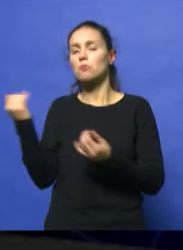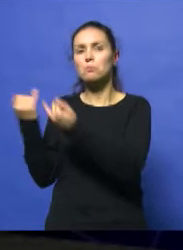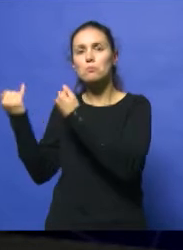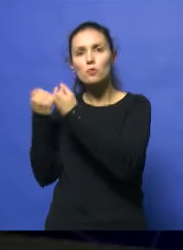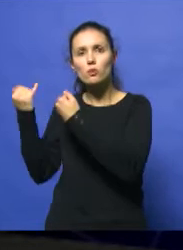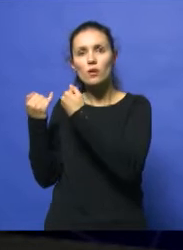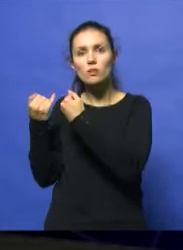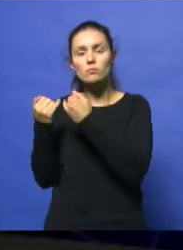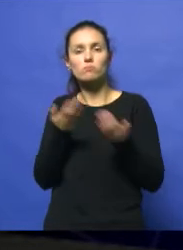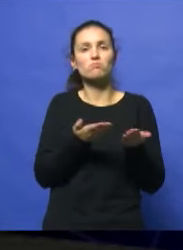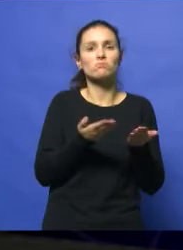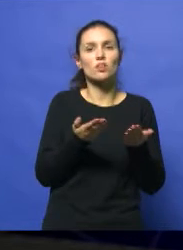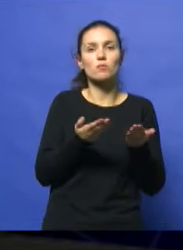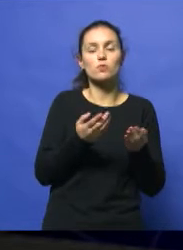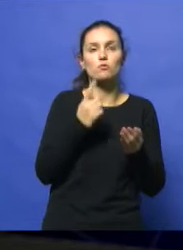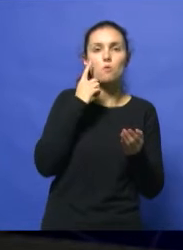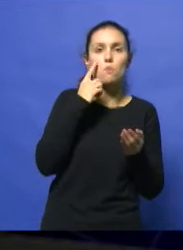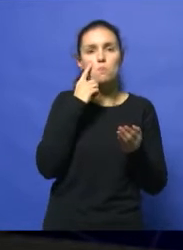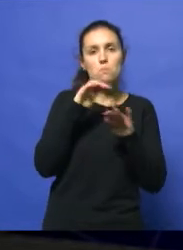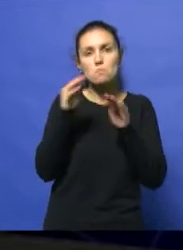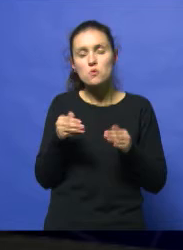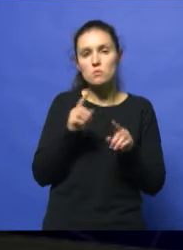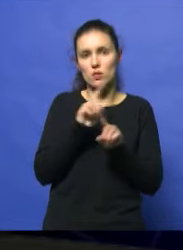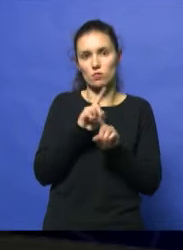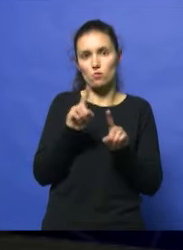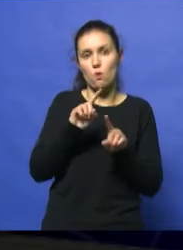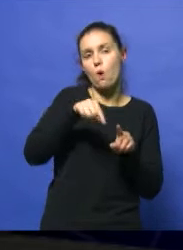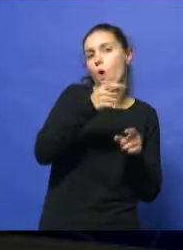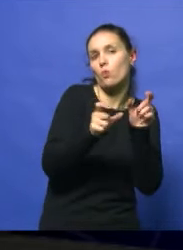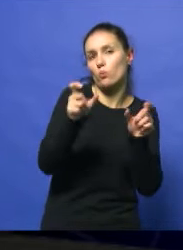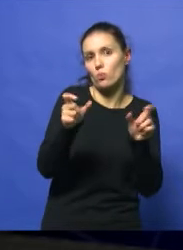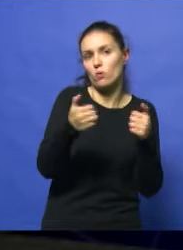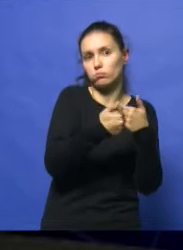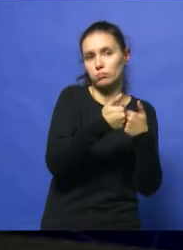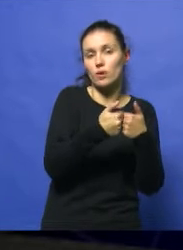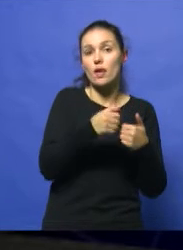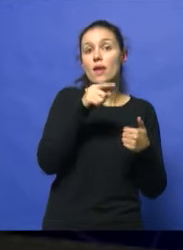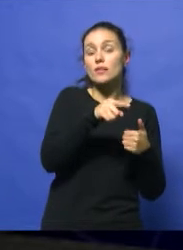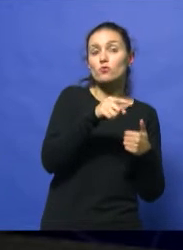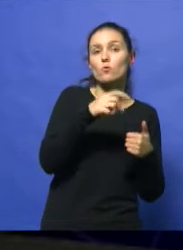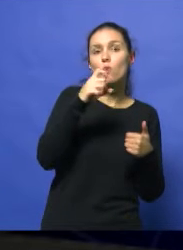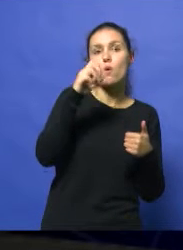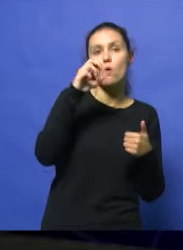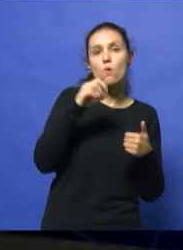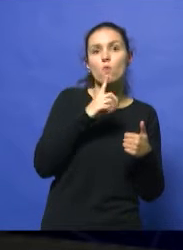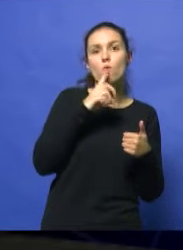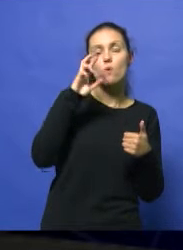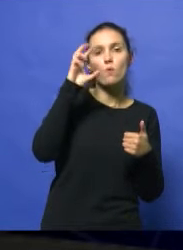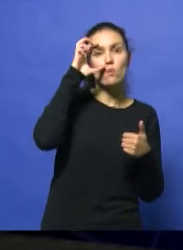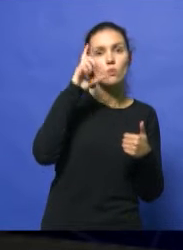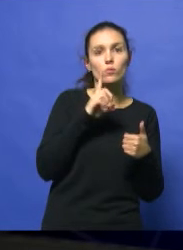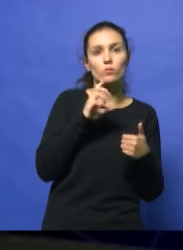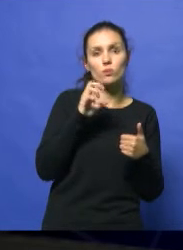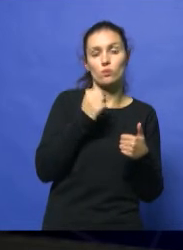servicio no lo brinda la municipalidad, está tercerizado en realidad a la empresa Cotreco. La empresa en principio la